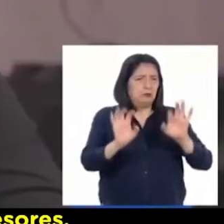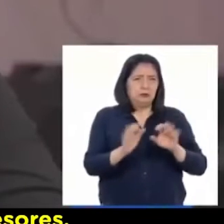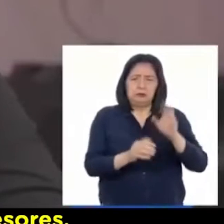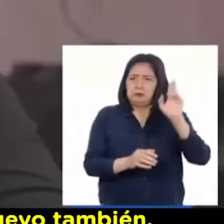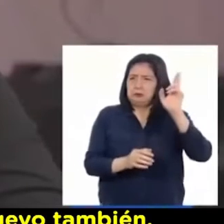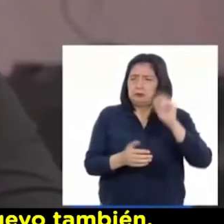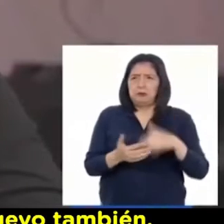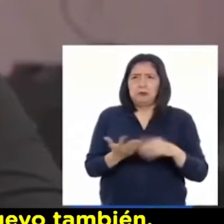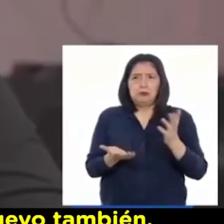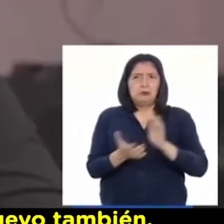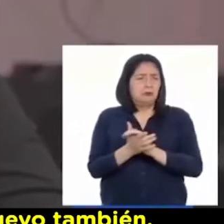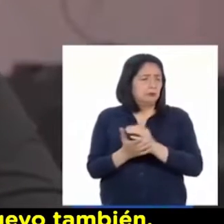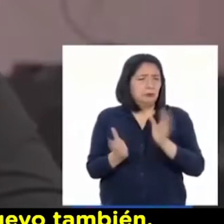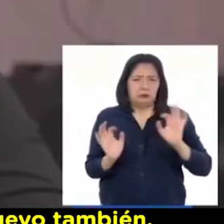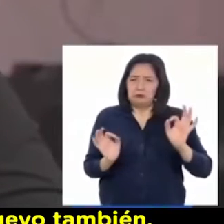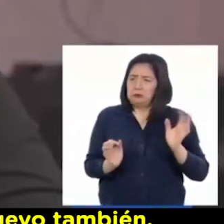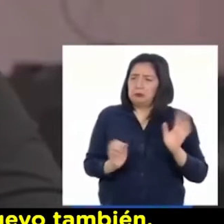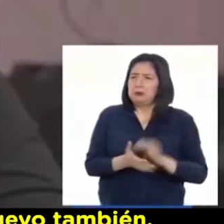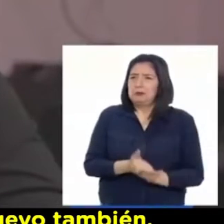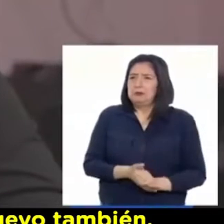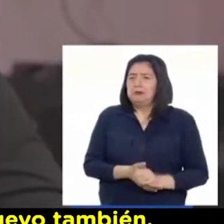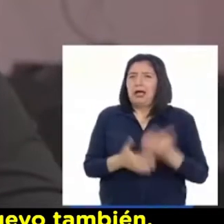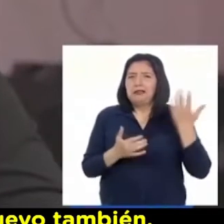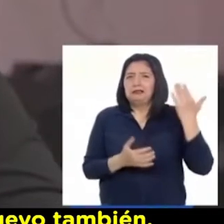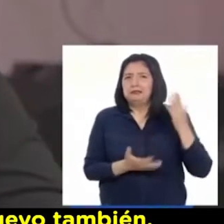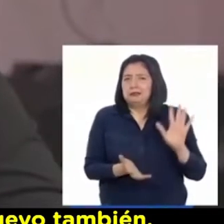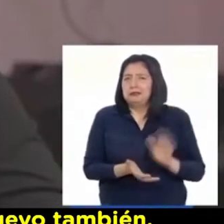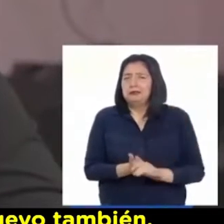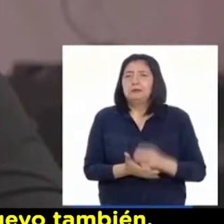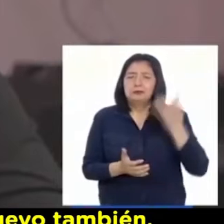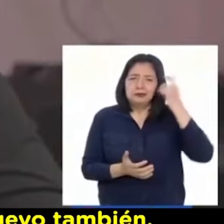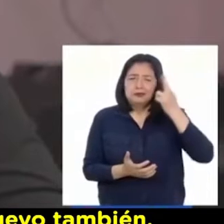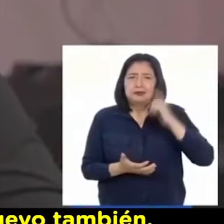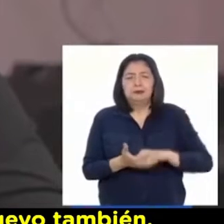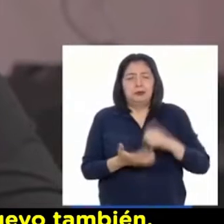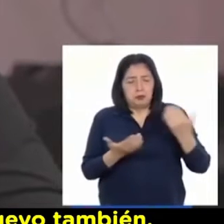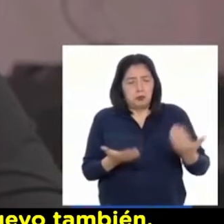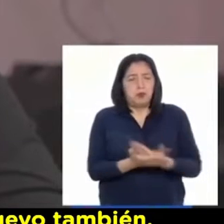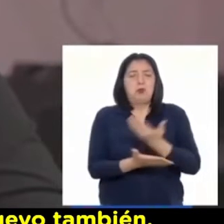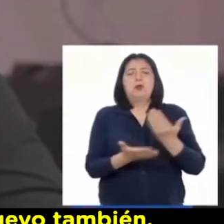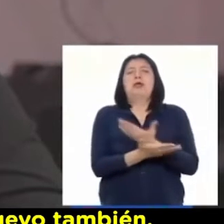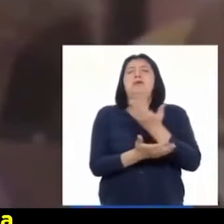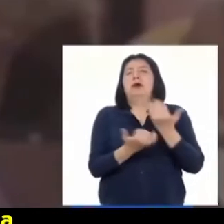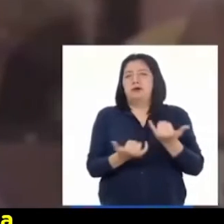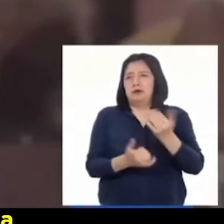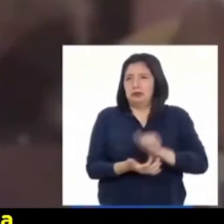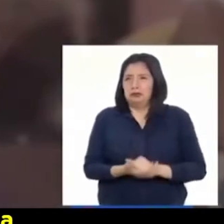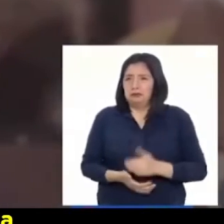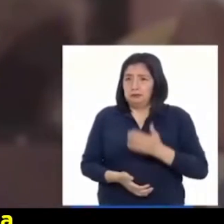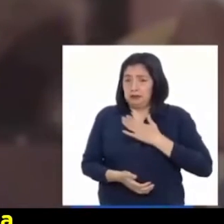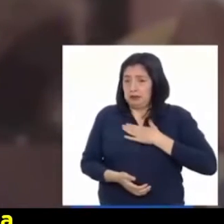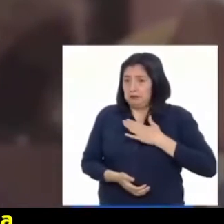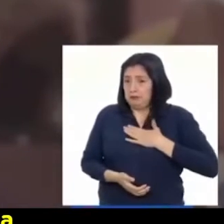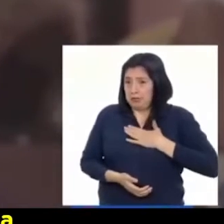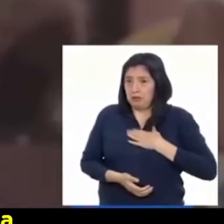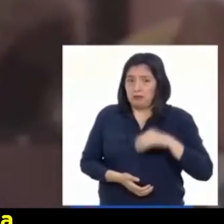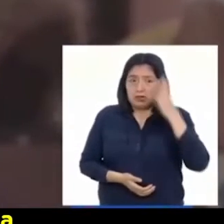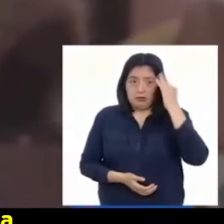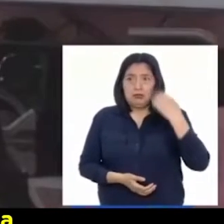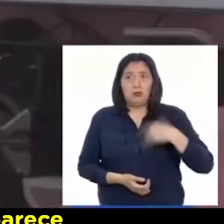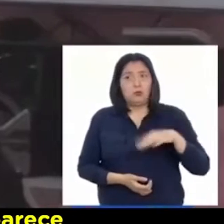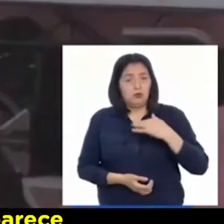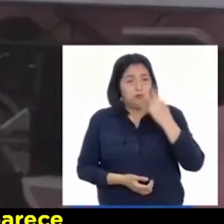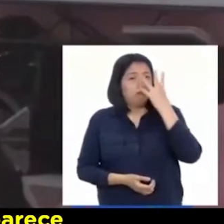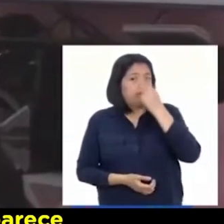los profesores, con los compañeros y por eso para mí fue algo nuevo también, ¿no? Para mí fue una experiencia muy